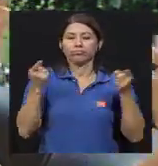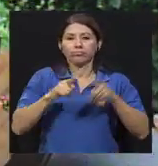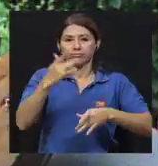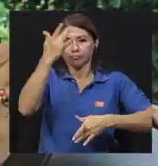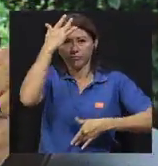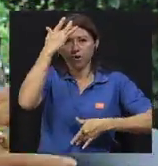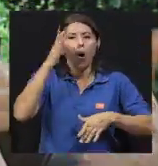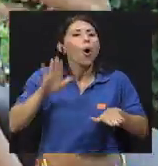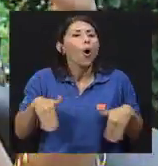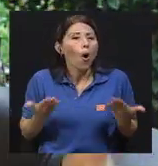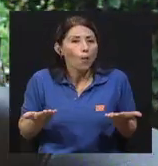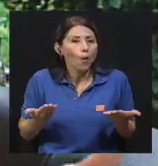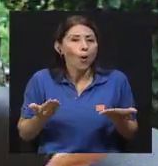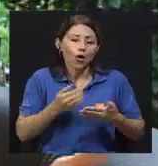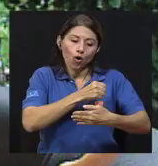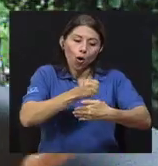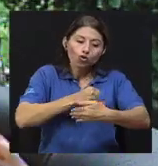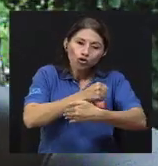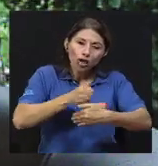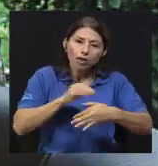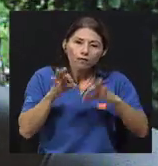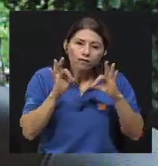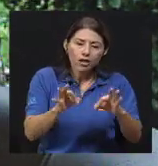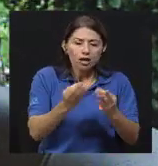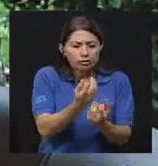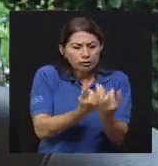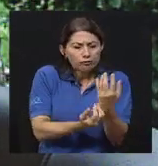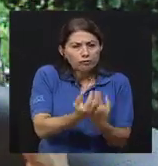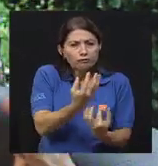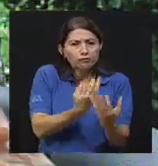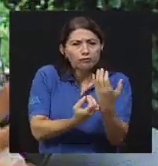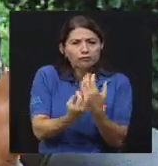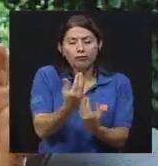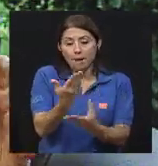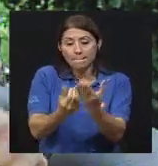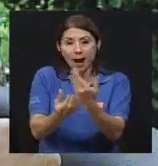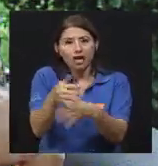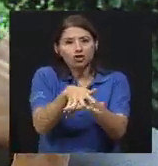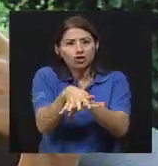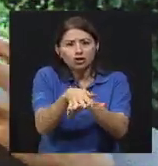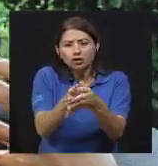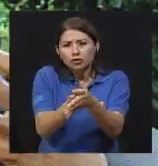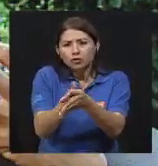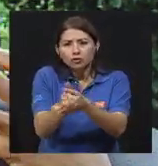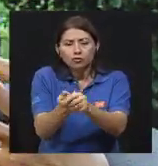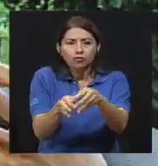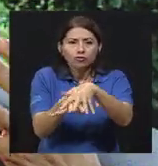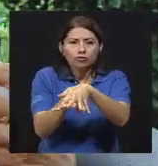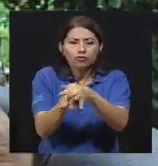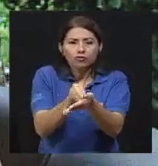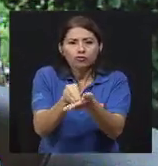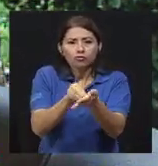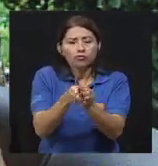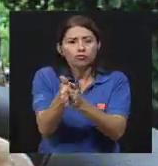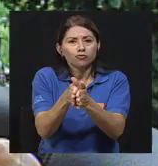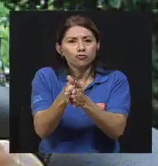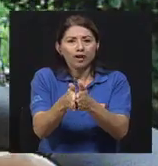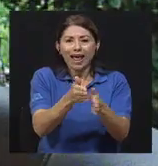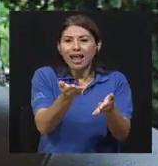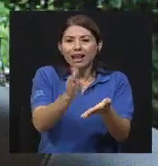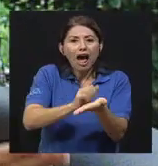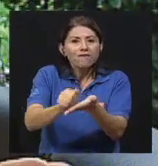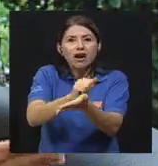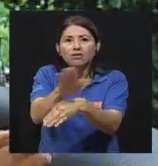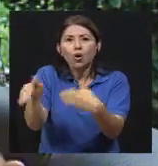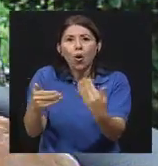Otra vez cocinando, otra vez lavando las manos, otra vez lavando equipo. Pero realmente, el eliminar toda la flora más bien nos haría daño,